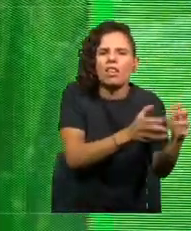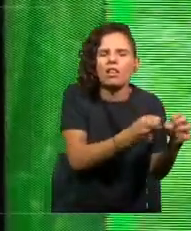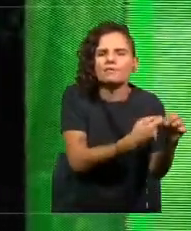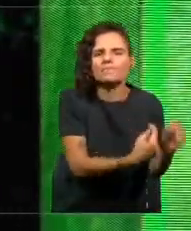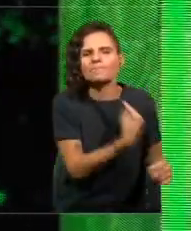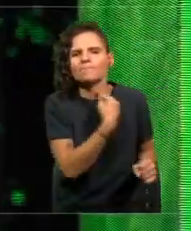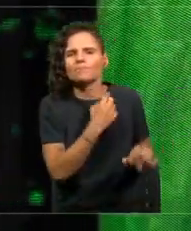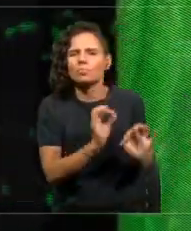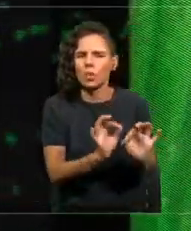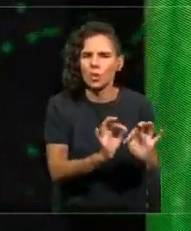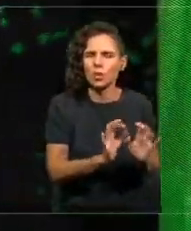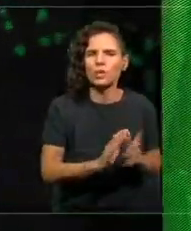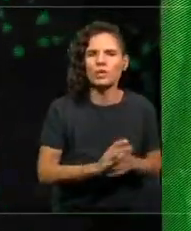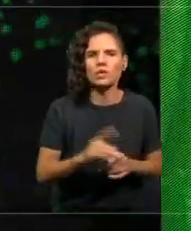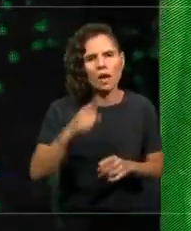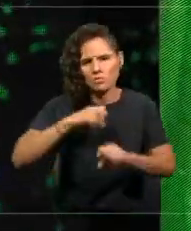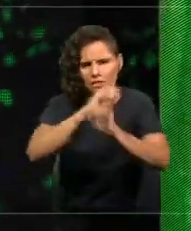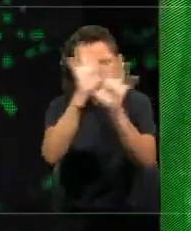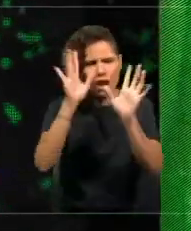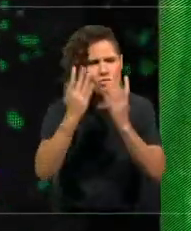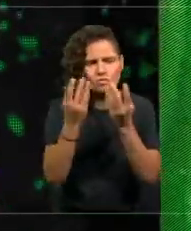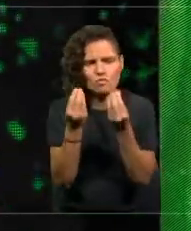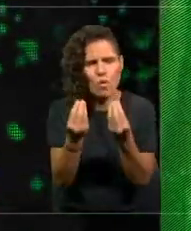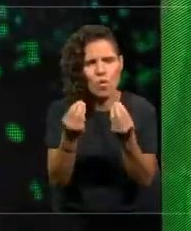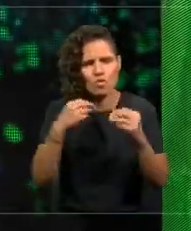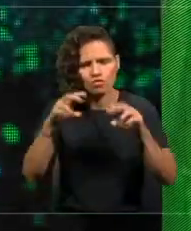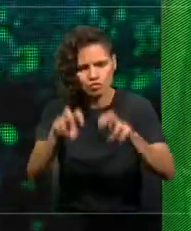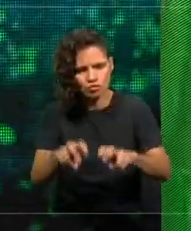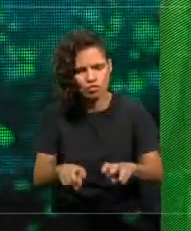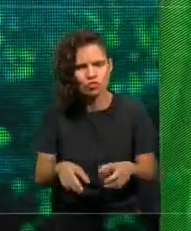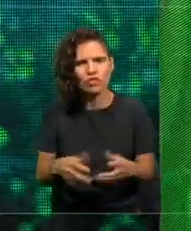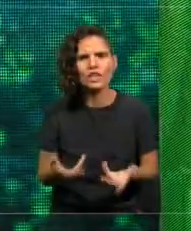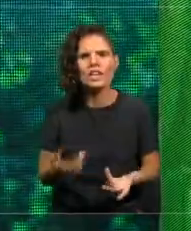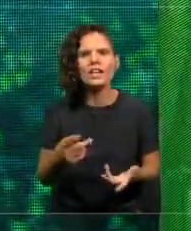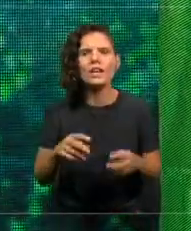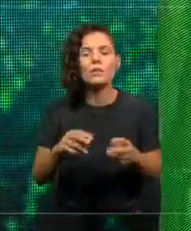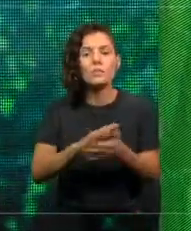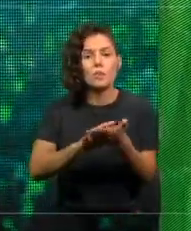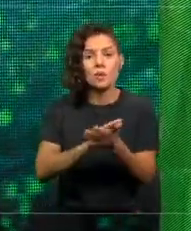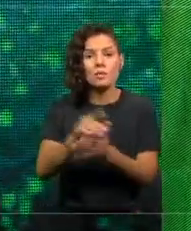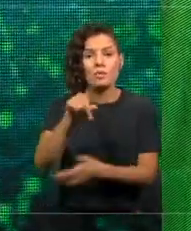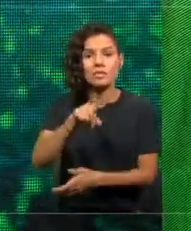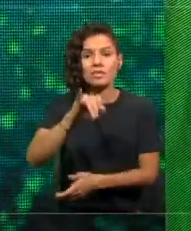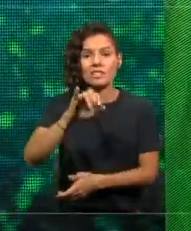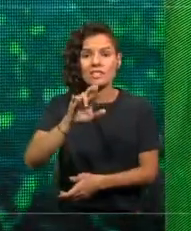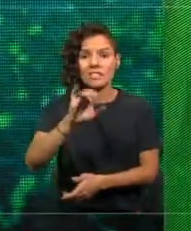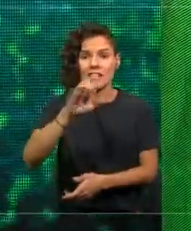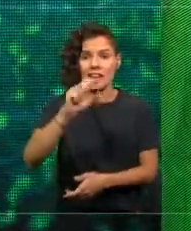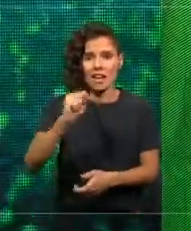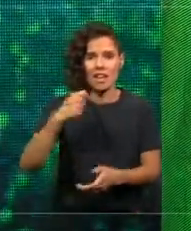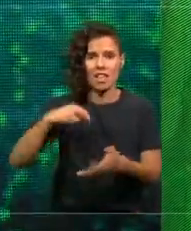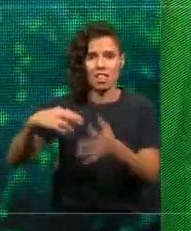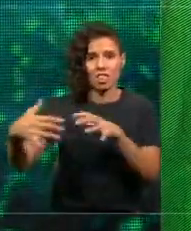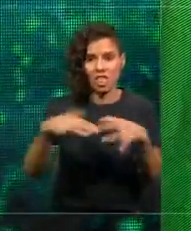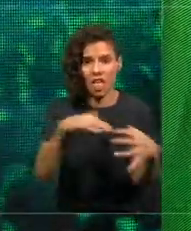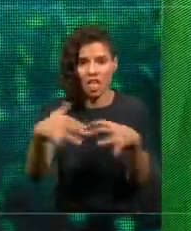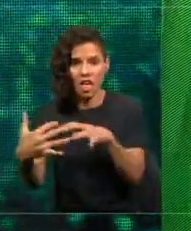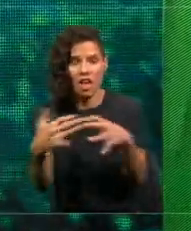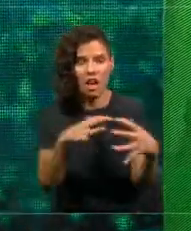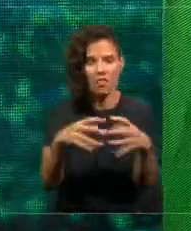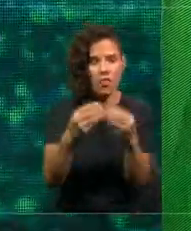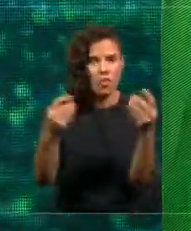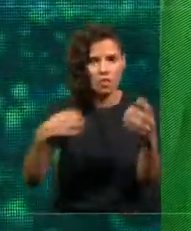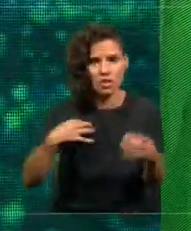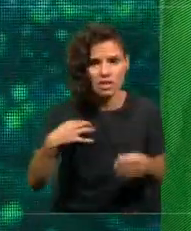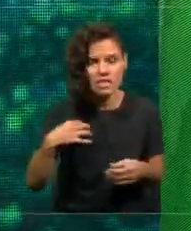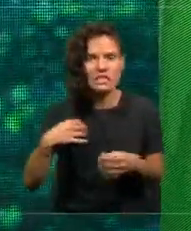es clarísimo, está súper estudiado, el conflicto en Siria, la guerra civil que tanto ha producido,